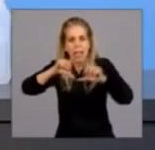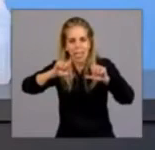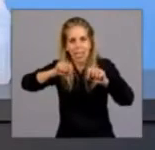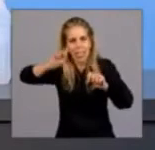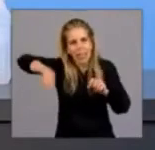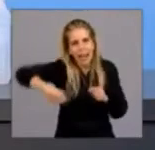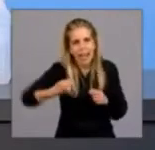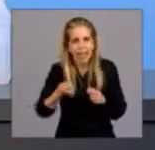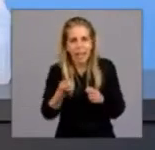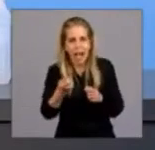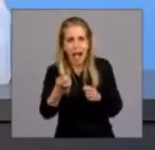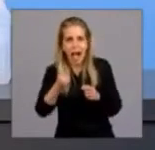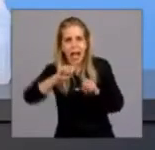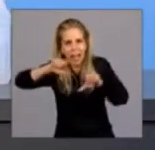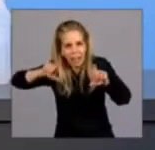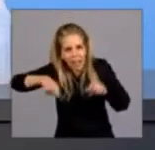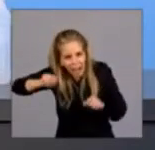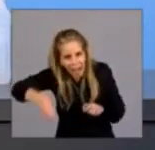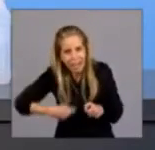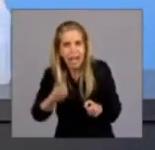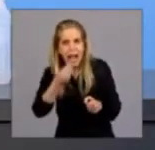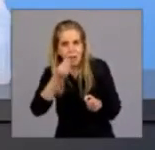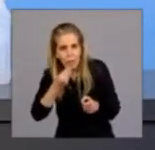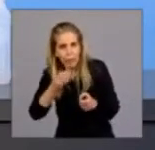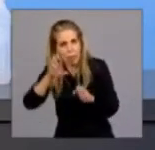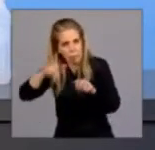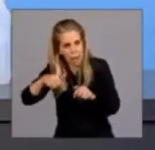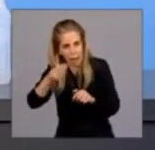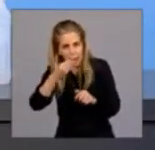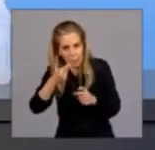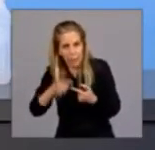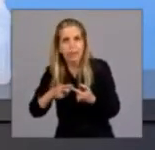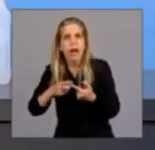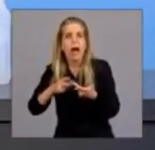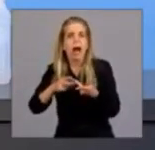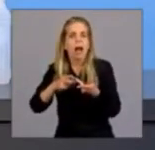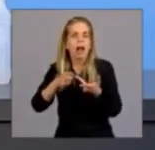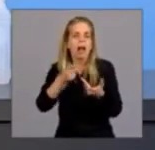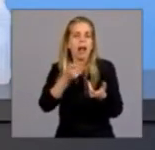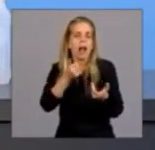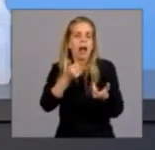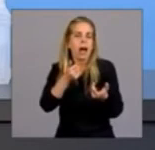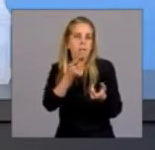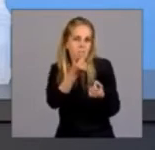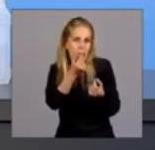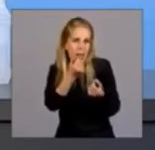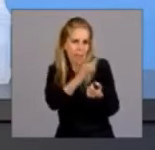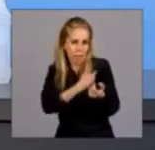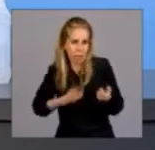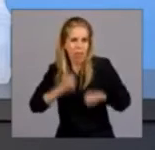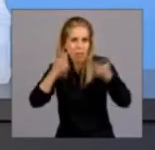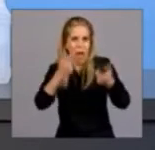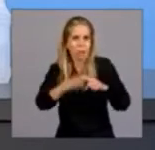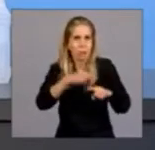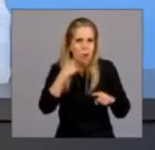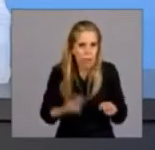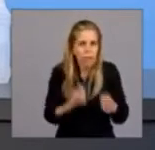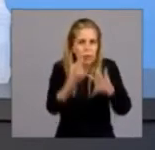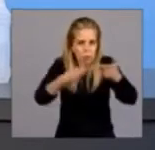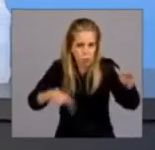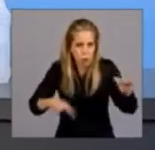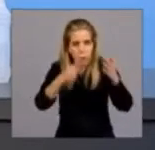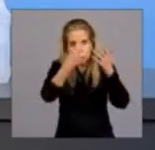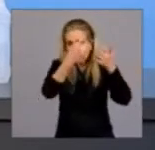del plan alimentar y la asignación universal, todo eso ha